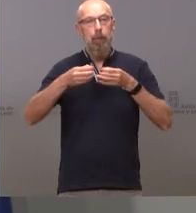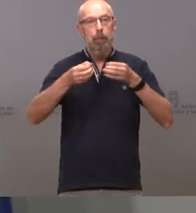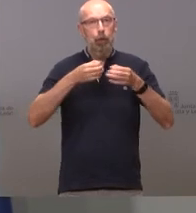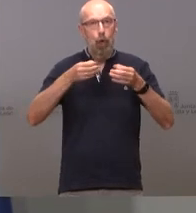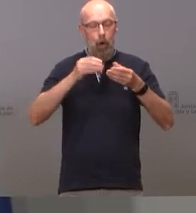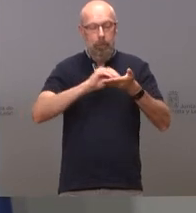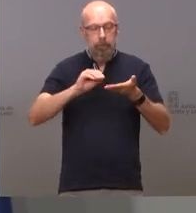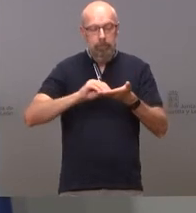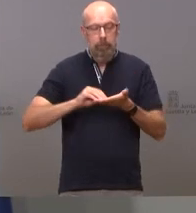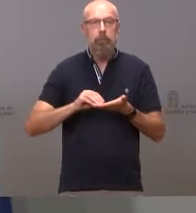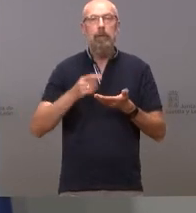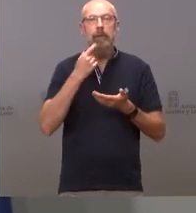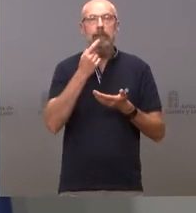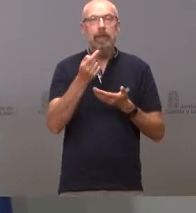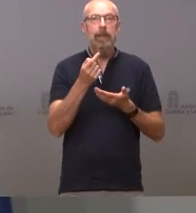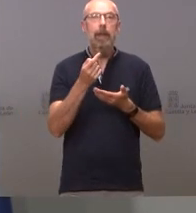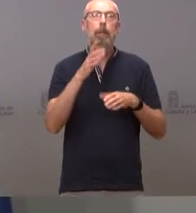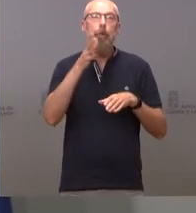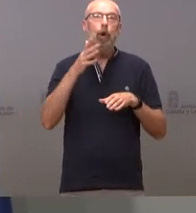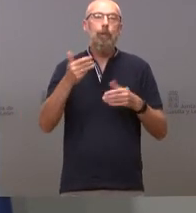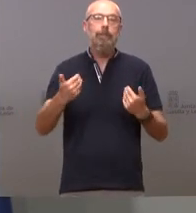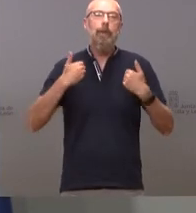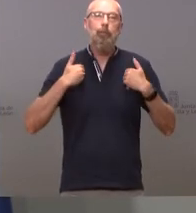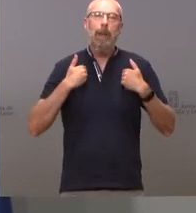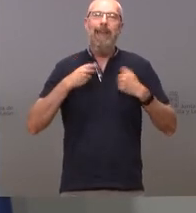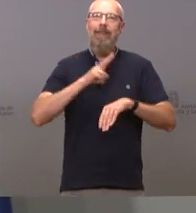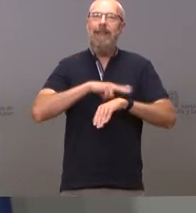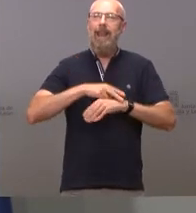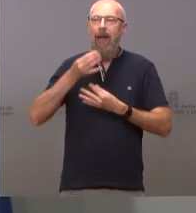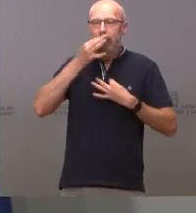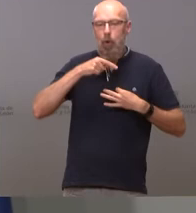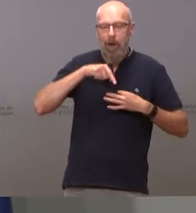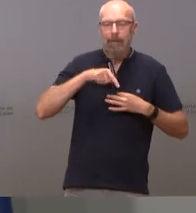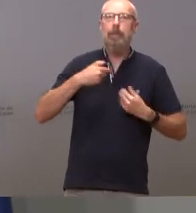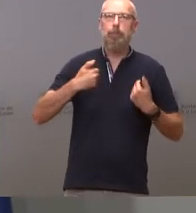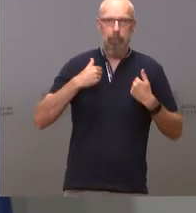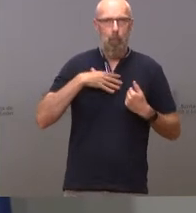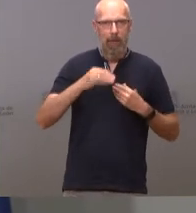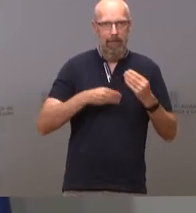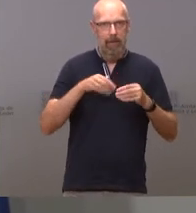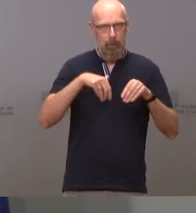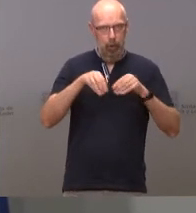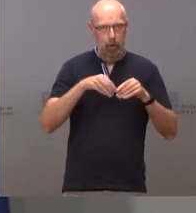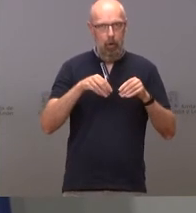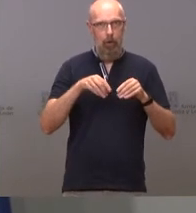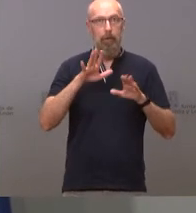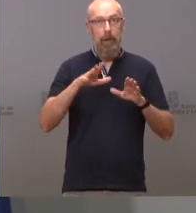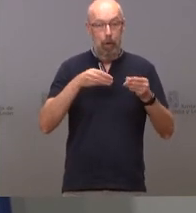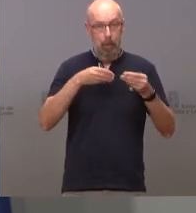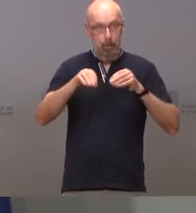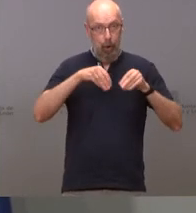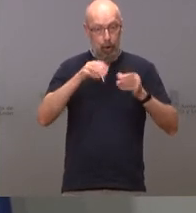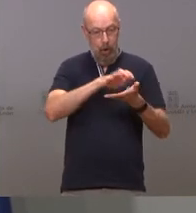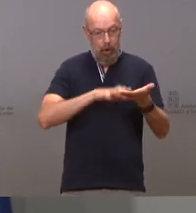esos protocolos no se dice no lo digo yo lo dice el Tribunal Superior de Justicia de Castilla y León